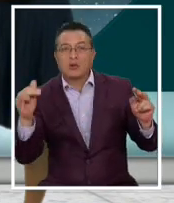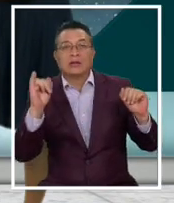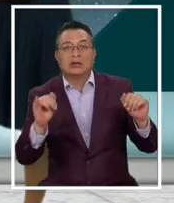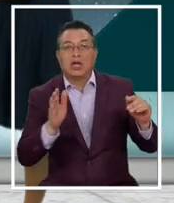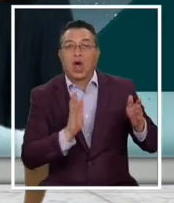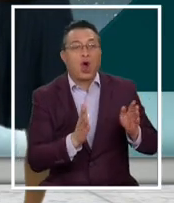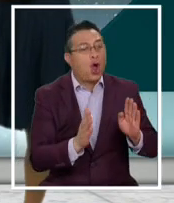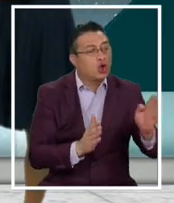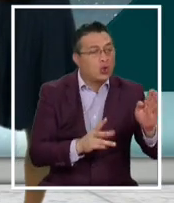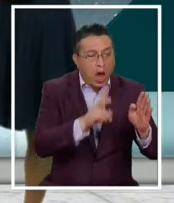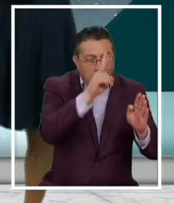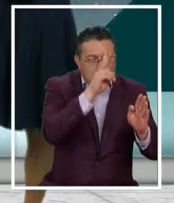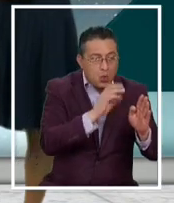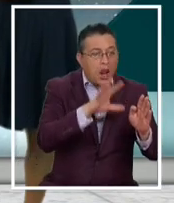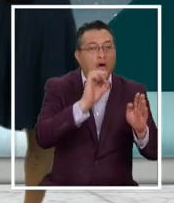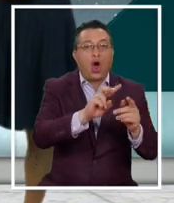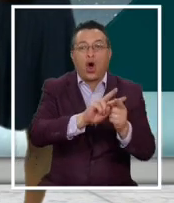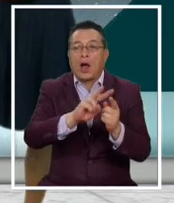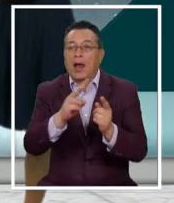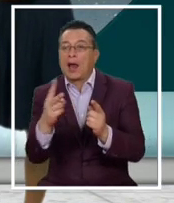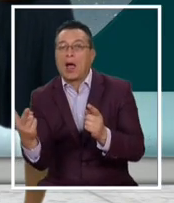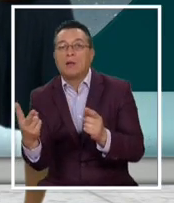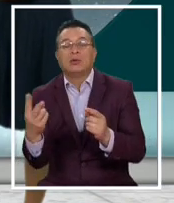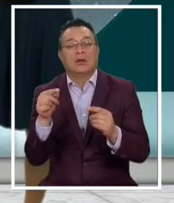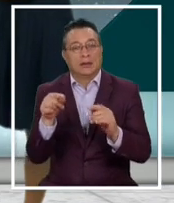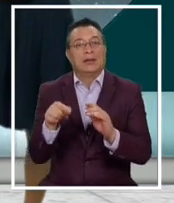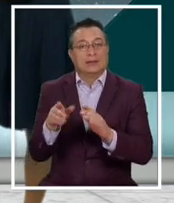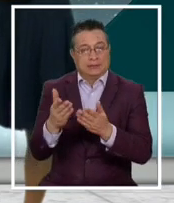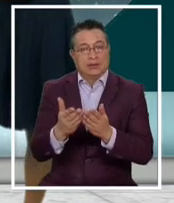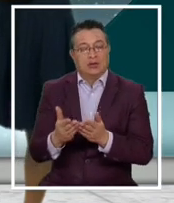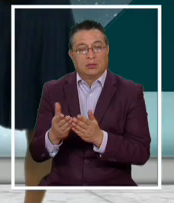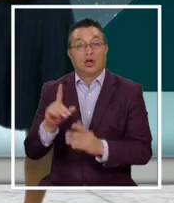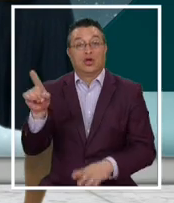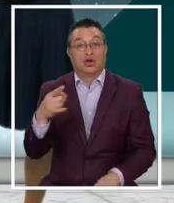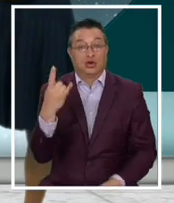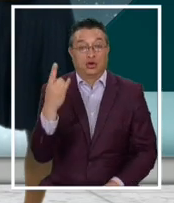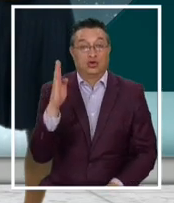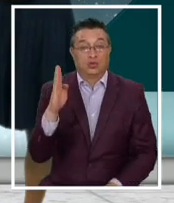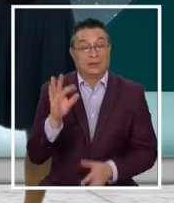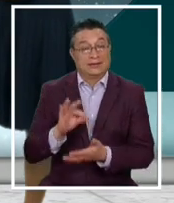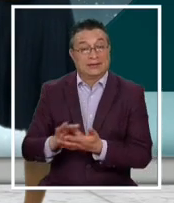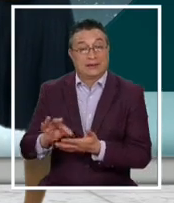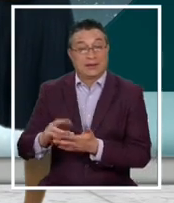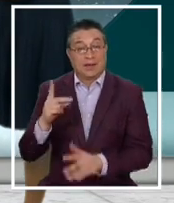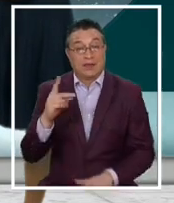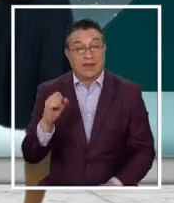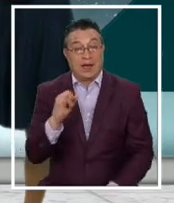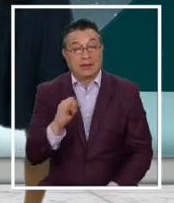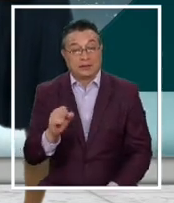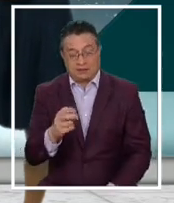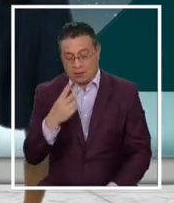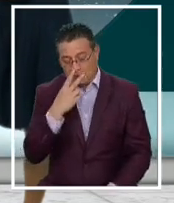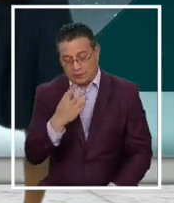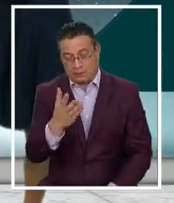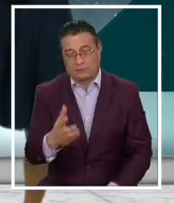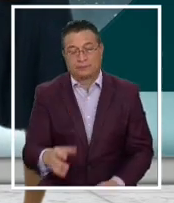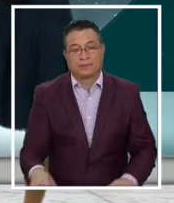para saber si ha presentado alguna mutación. ¿Qué dijo la subsecretaria Daza al respecto? Escuchémosla.